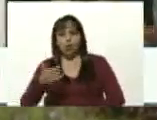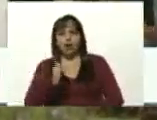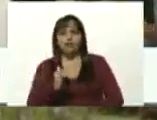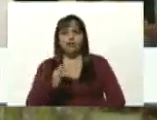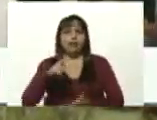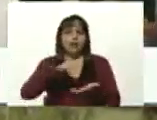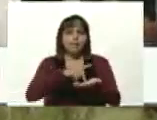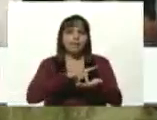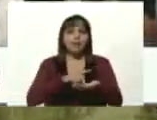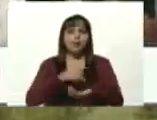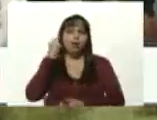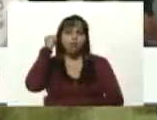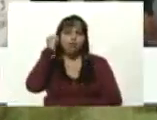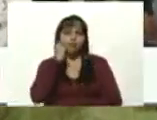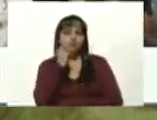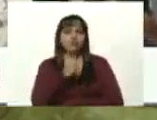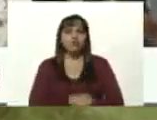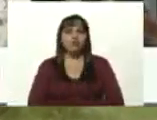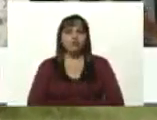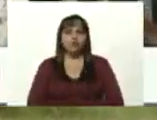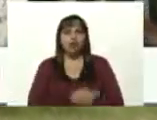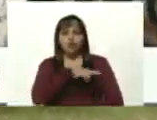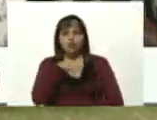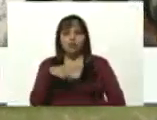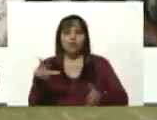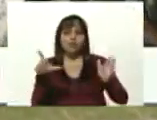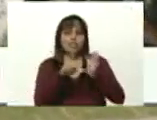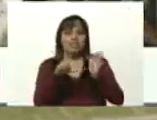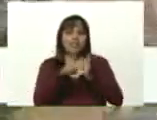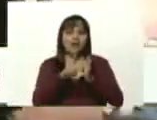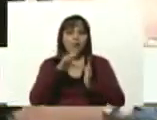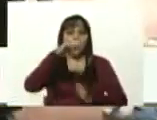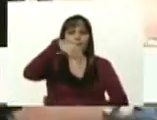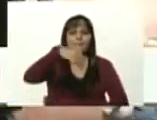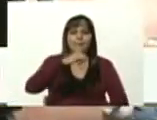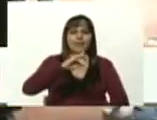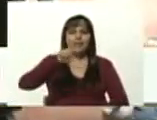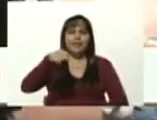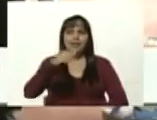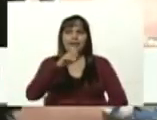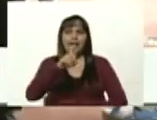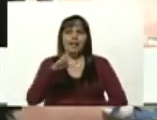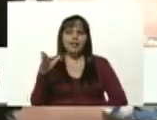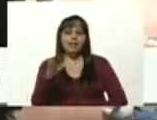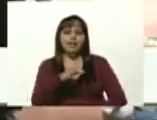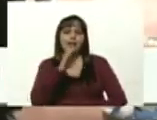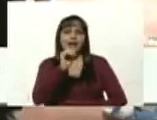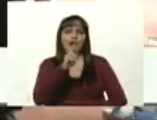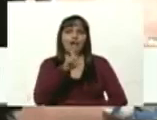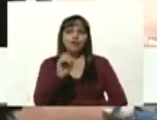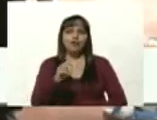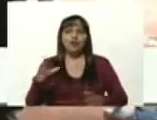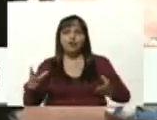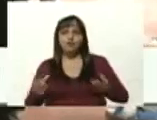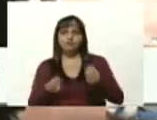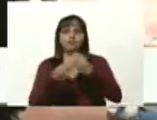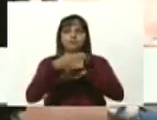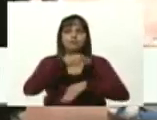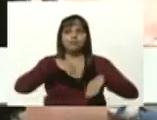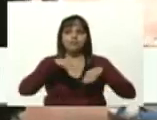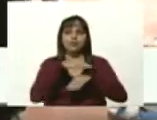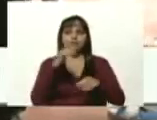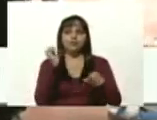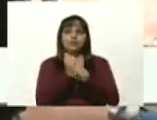la parroquia Sucre en nuestro liceo Miguel Antonio Carlos nos acompaña nuestro ministro de obras